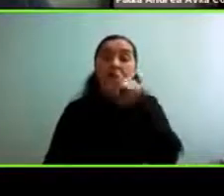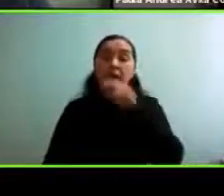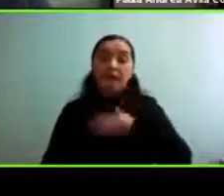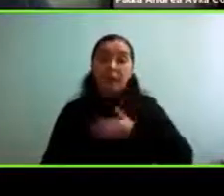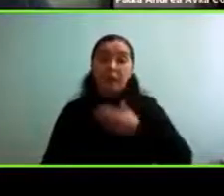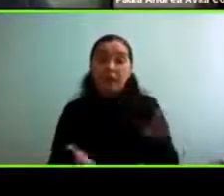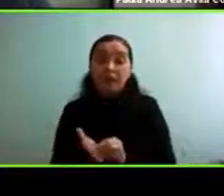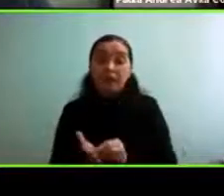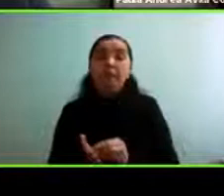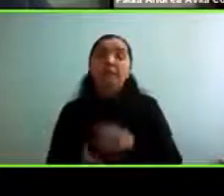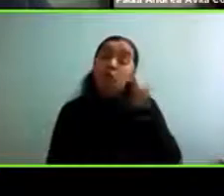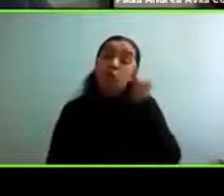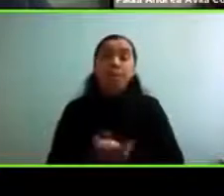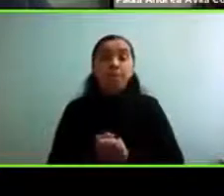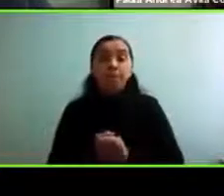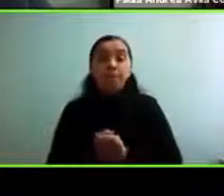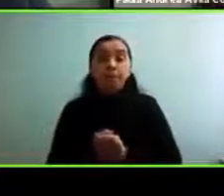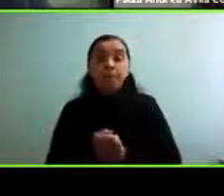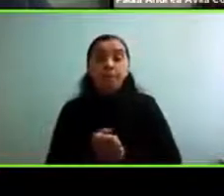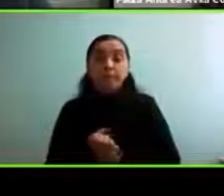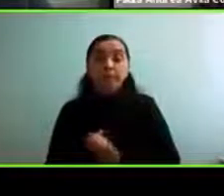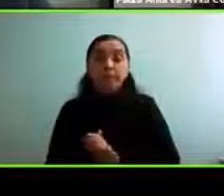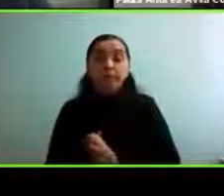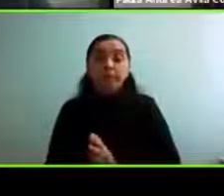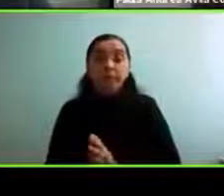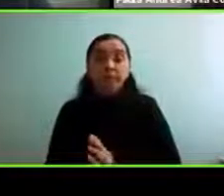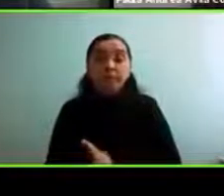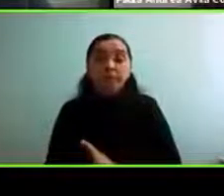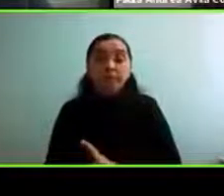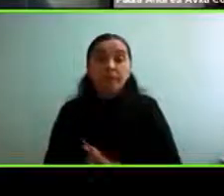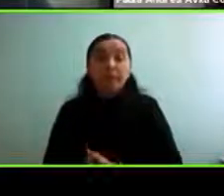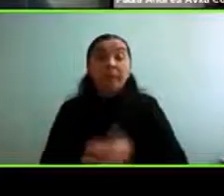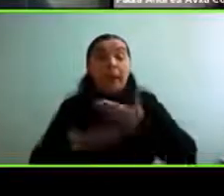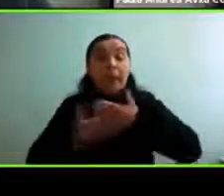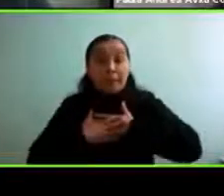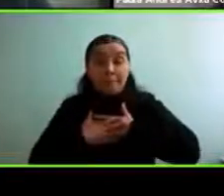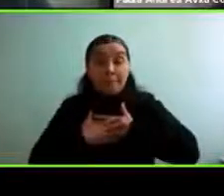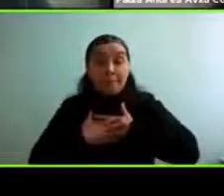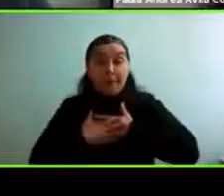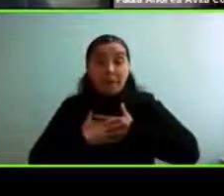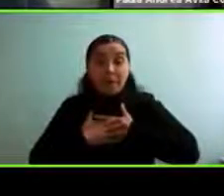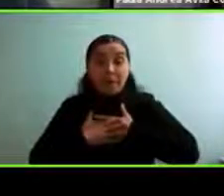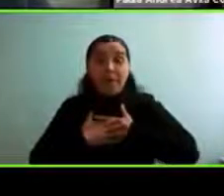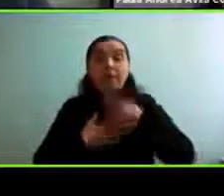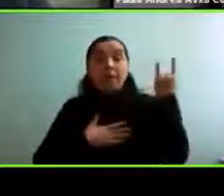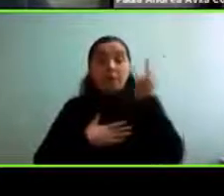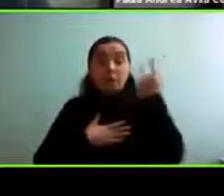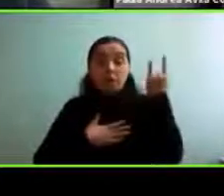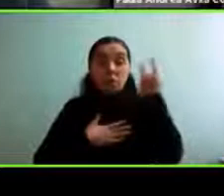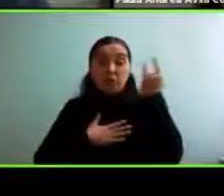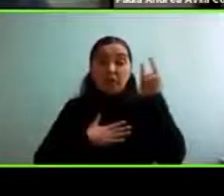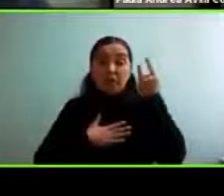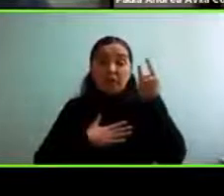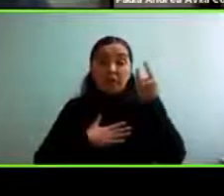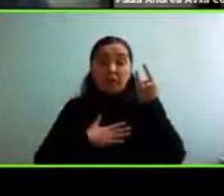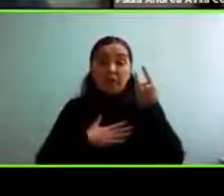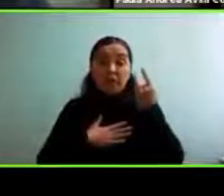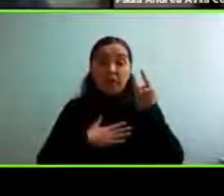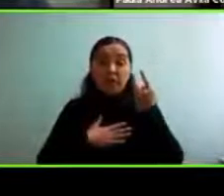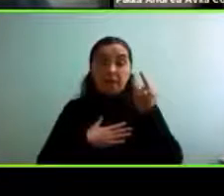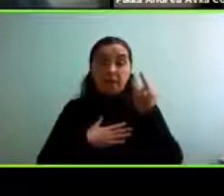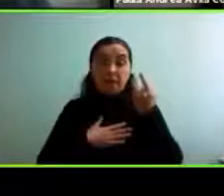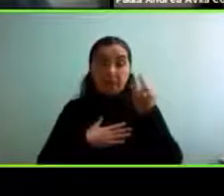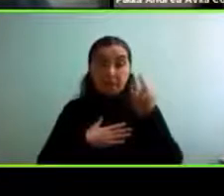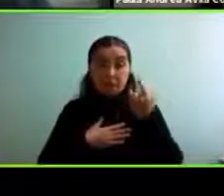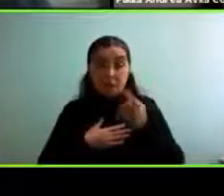Sí, mira, como opinión, o sea, a mí me pasó en la universidad cuando estaba en